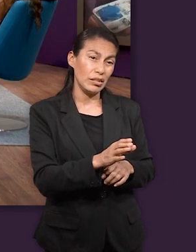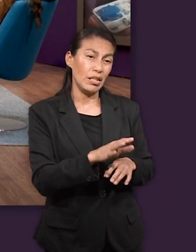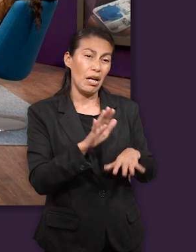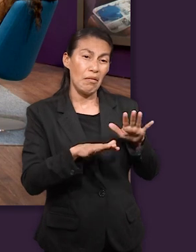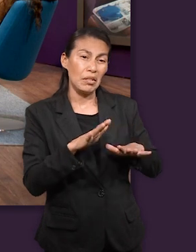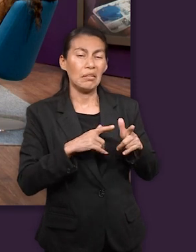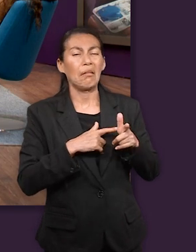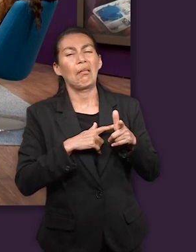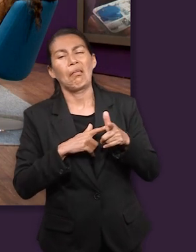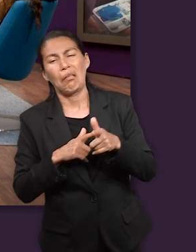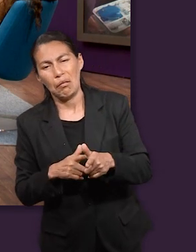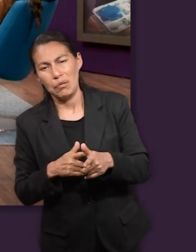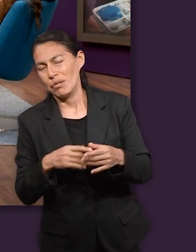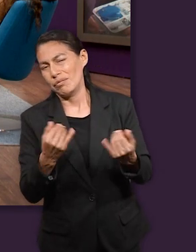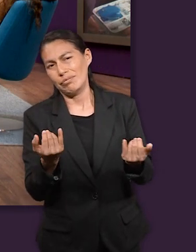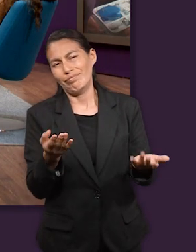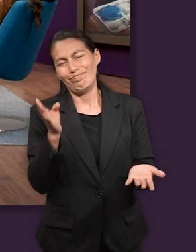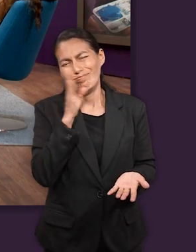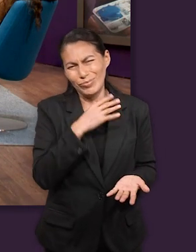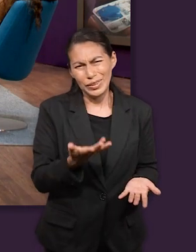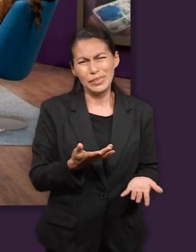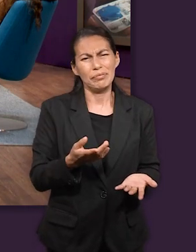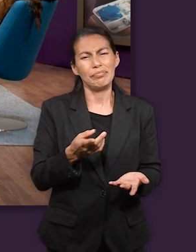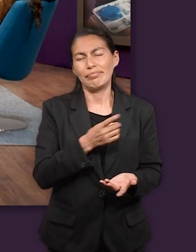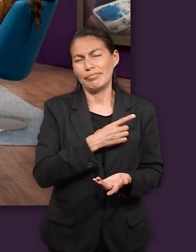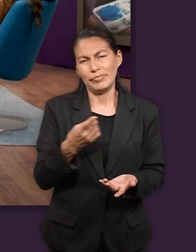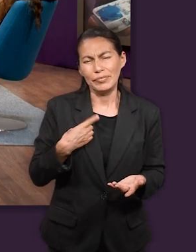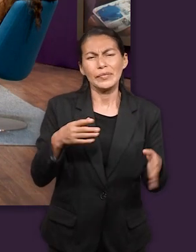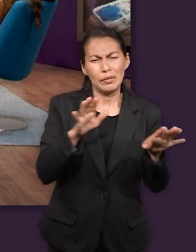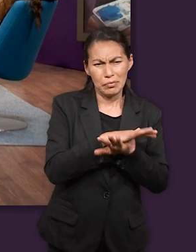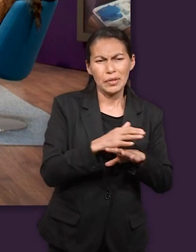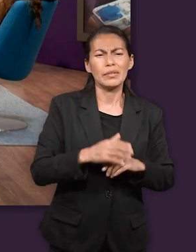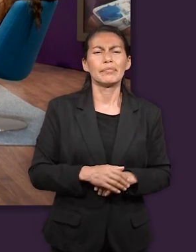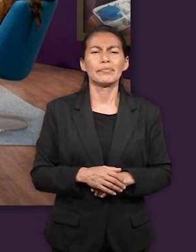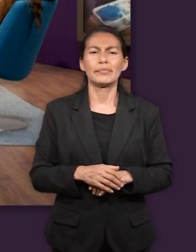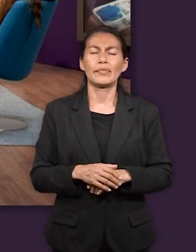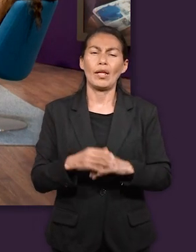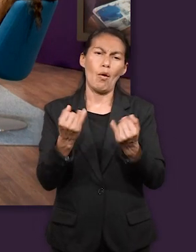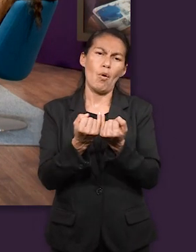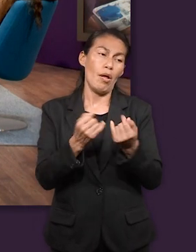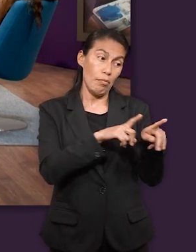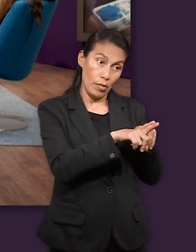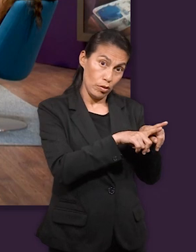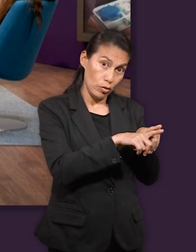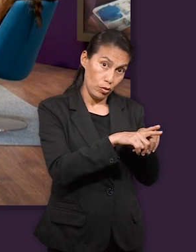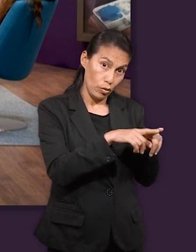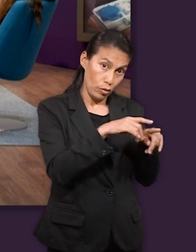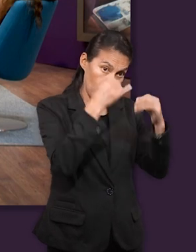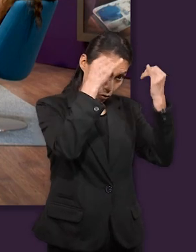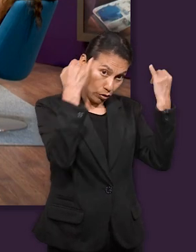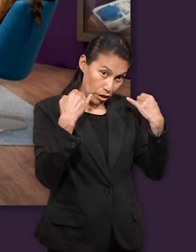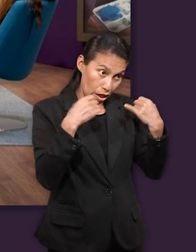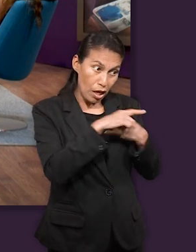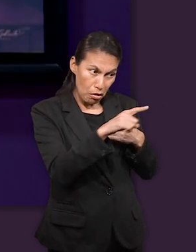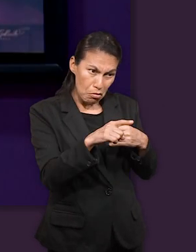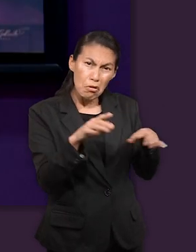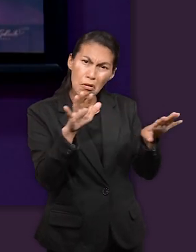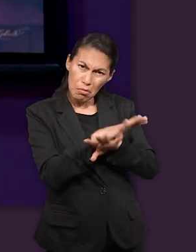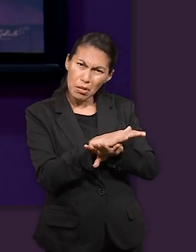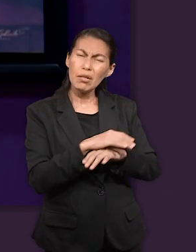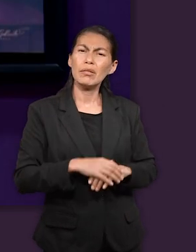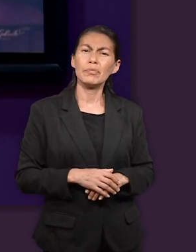algunas cuestiones de carácter ojalá que no fuera así y efectivamente vemos un cambio verdad en los hermanos de José